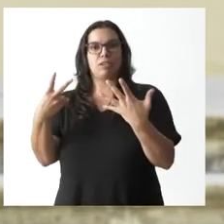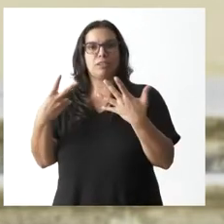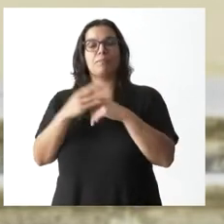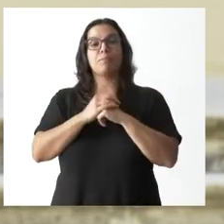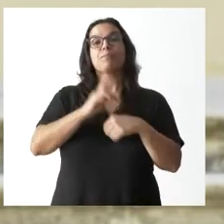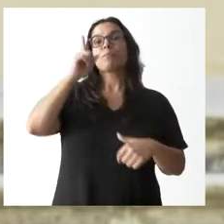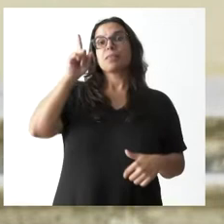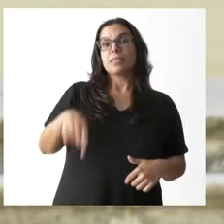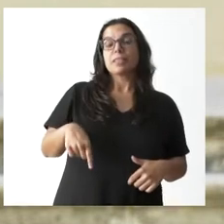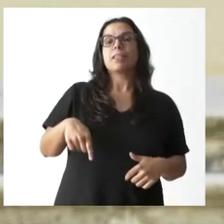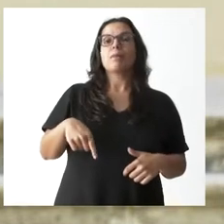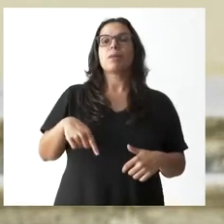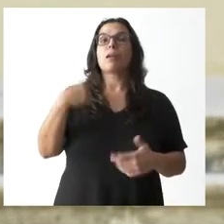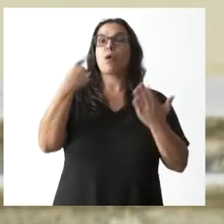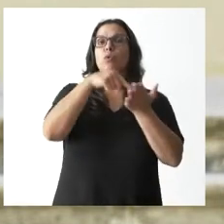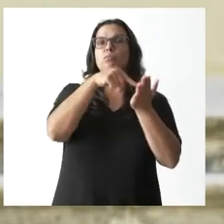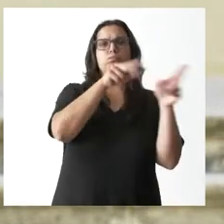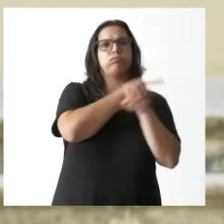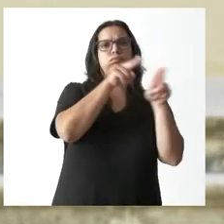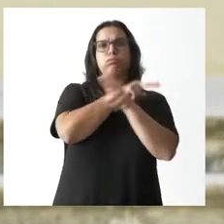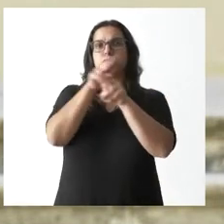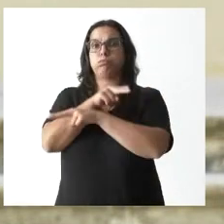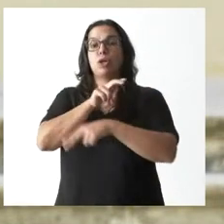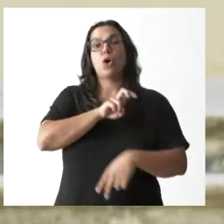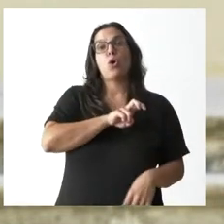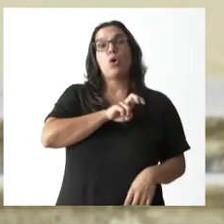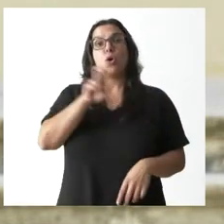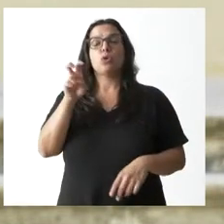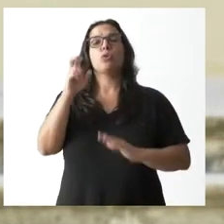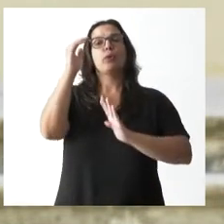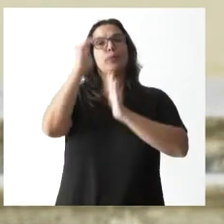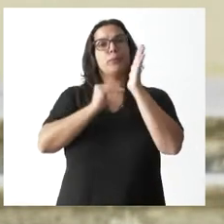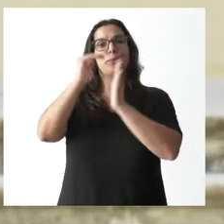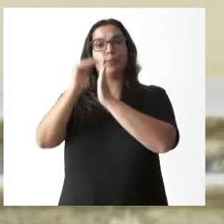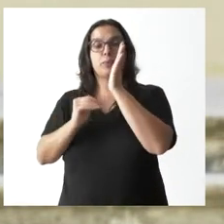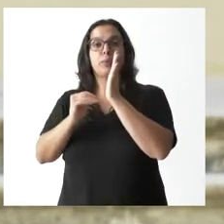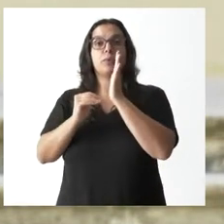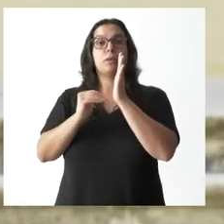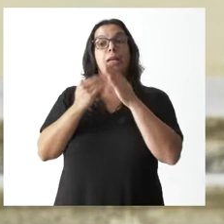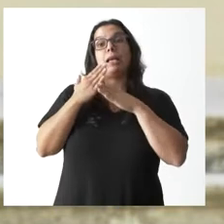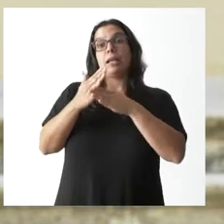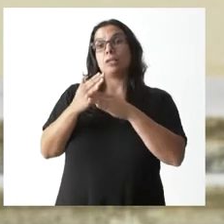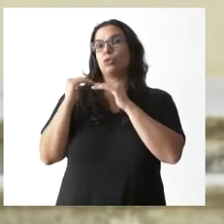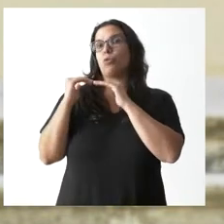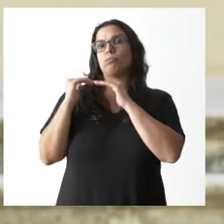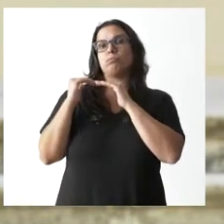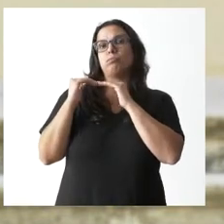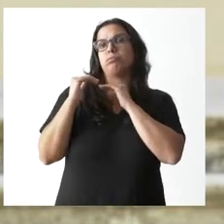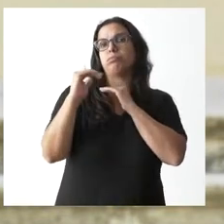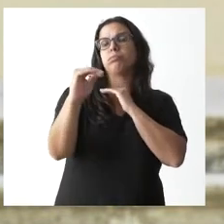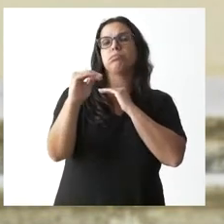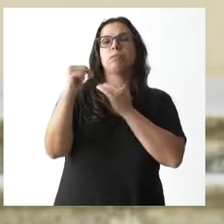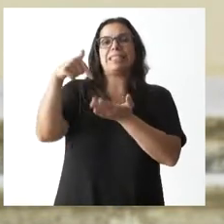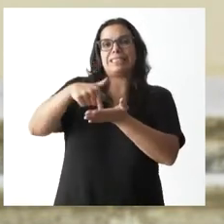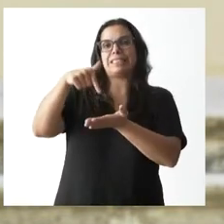eliminaremos varias tasas y mantendremos el resto de tasas tributarias